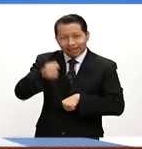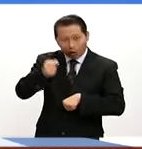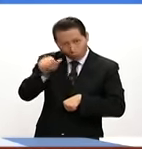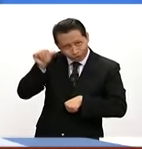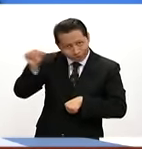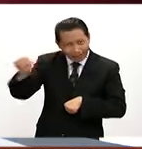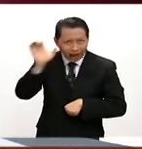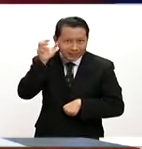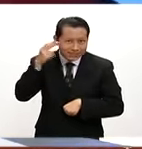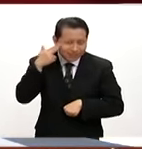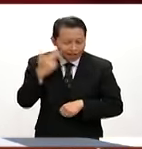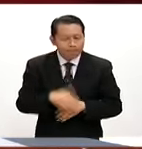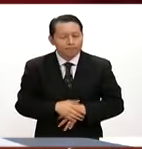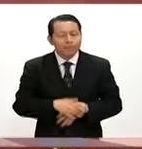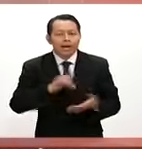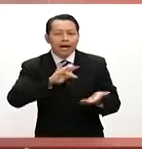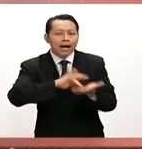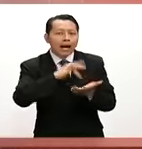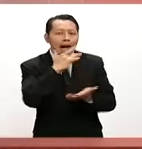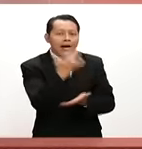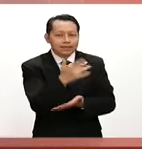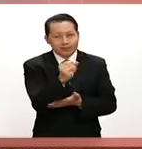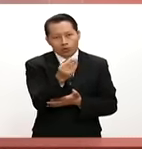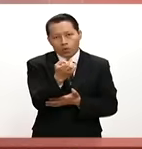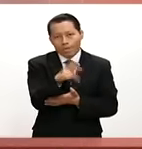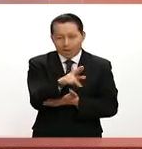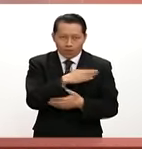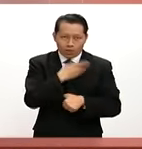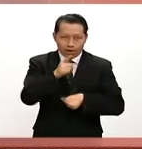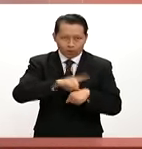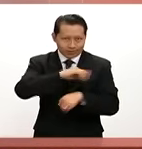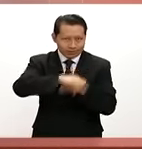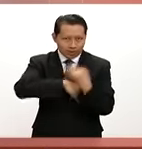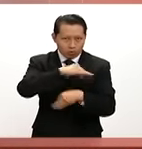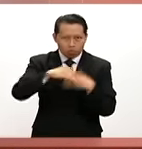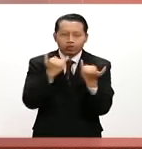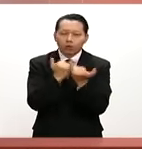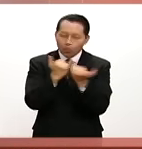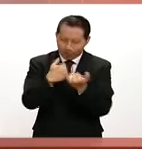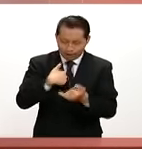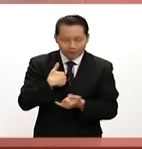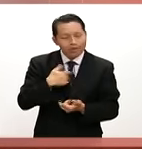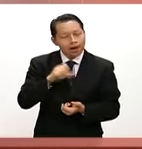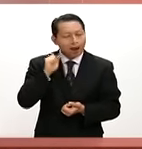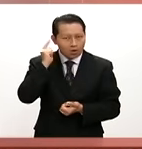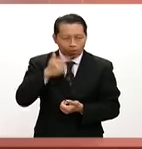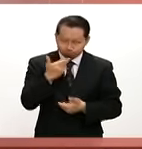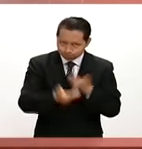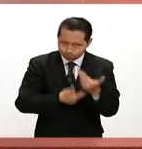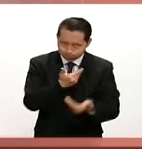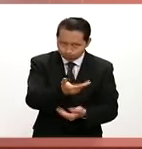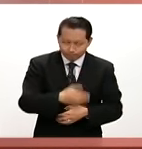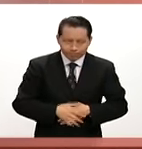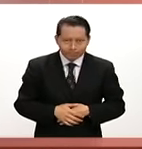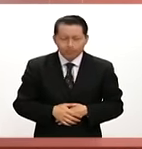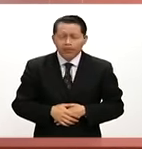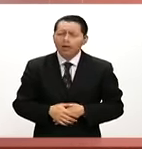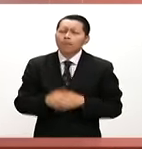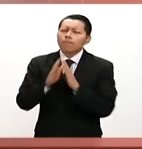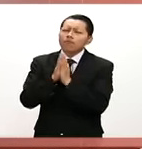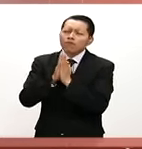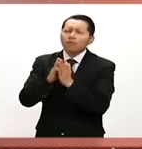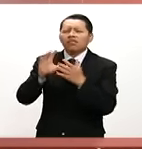Gracias, Omar, muy buenos días a todos, pues aquí estamos, estoy a sus órdenes. Cuéntanos, ¿cuáles son los detalles más